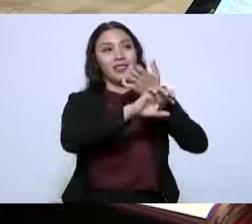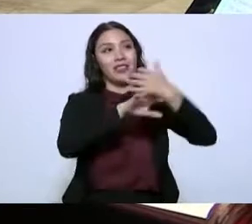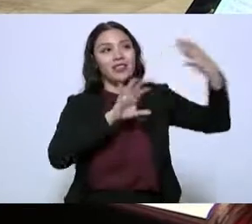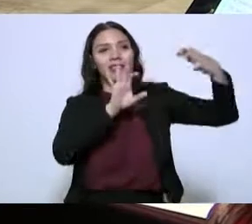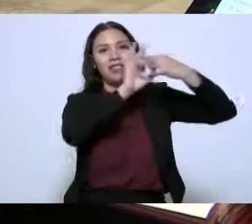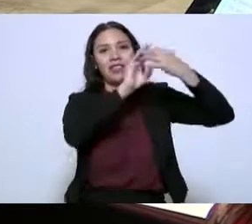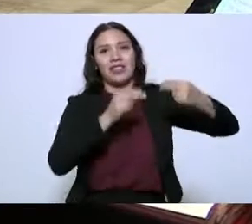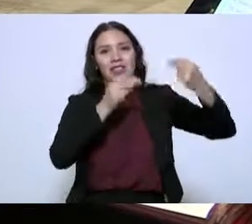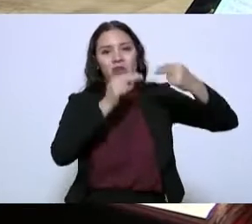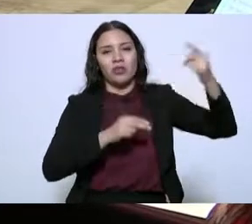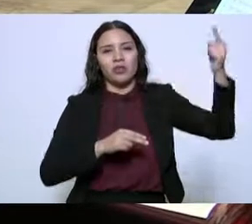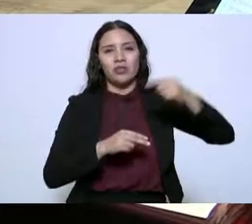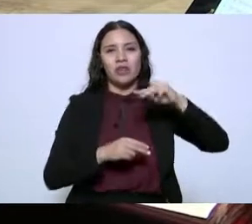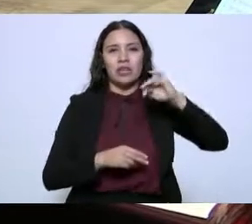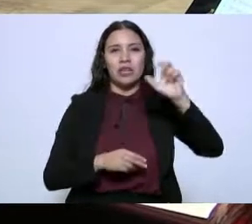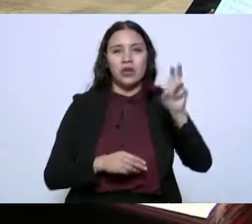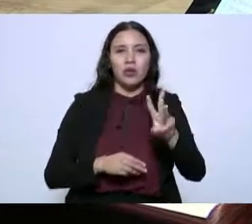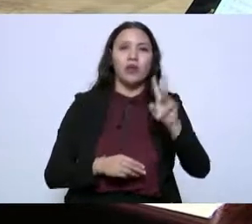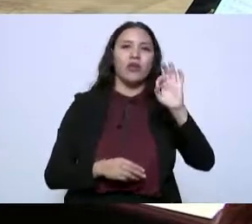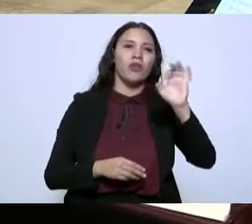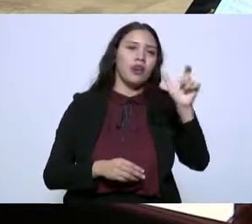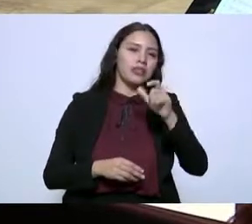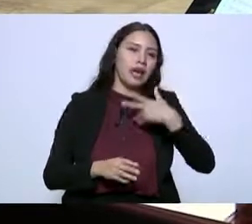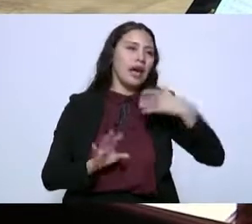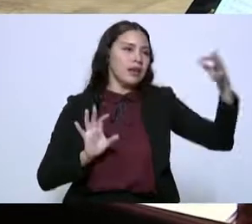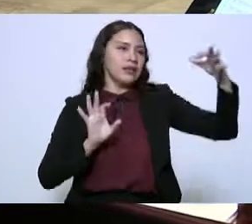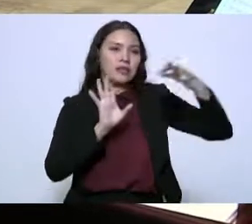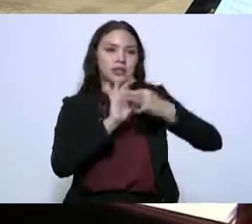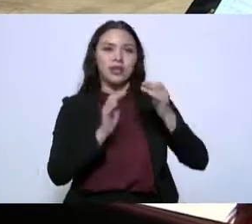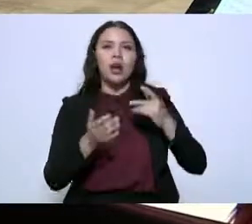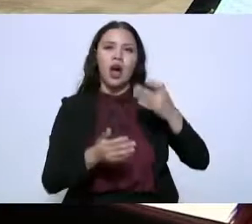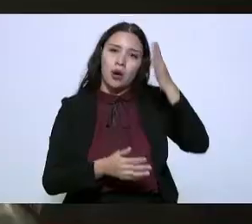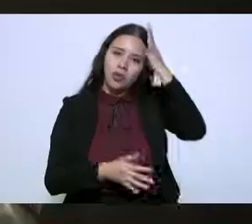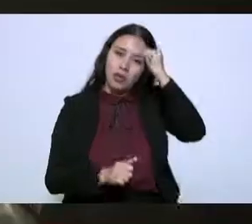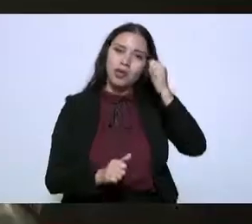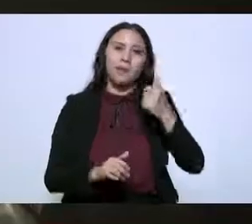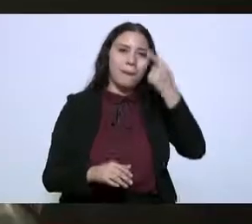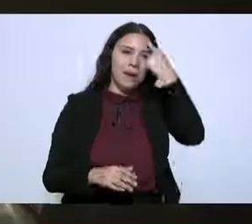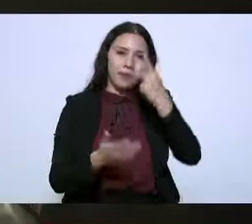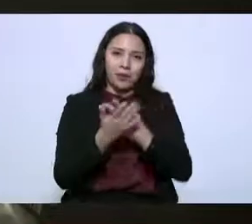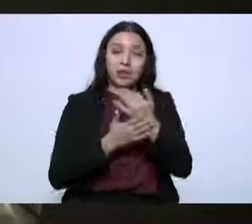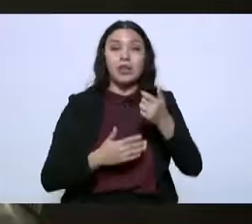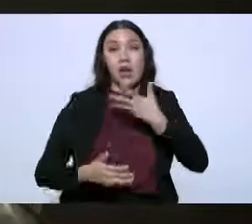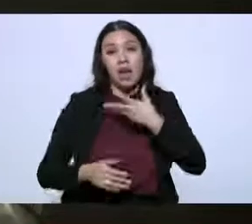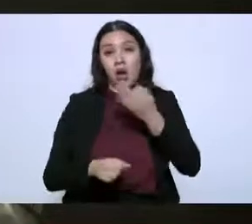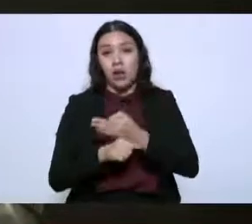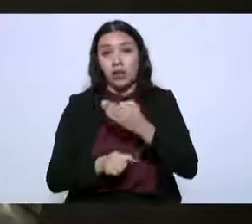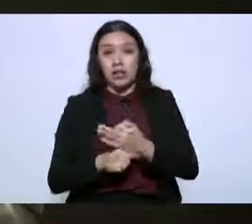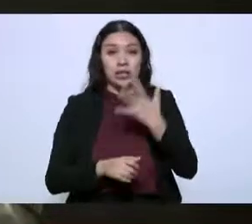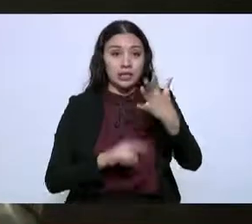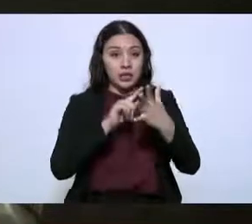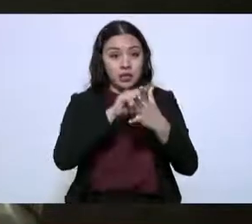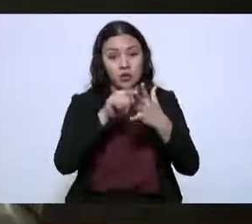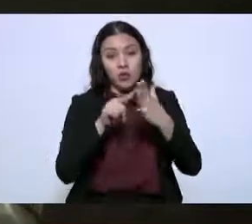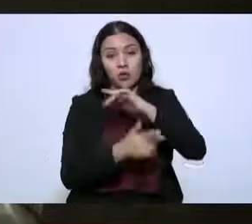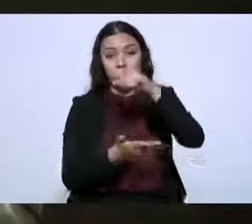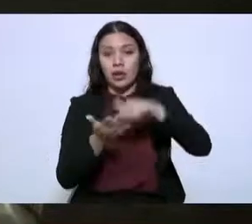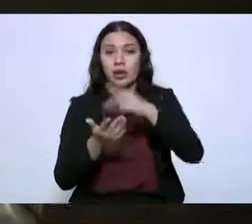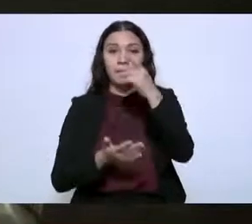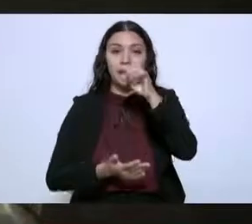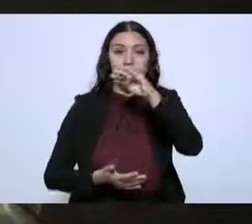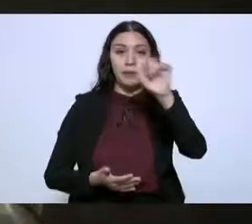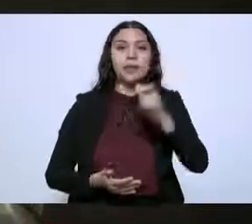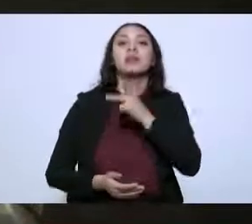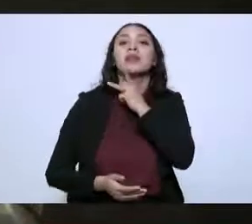Fortress, que lo firmó CFE. Actualmente cuenta con cinco terminales de almacenamiento de petrolíferos de Pemex,